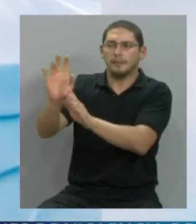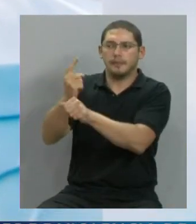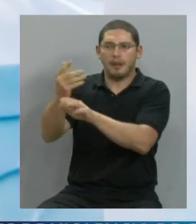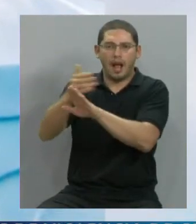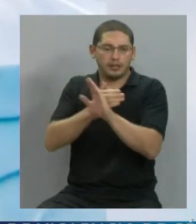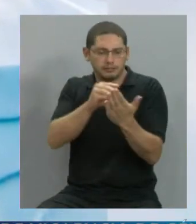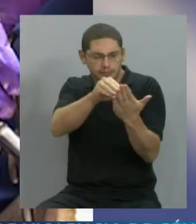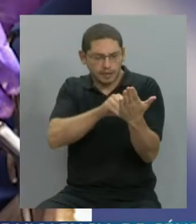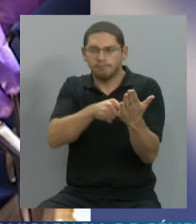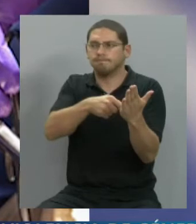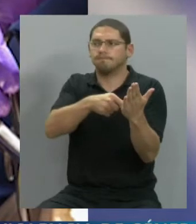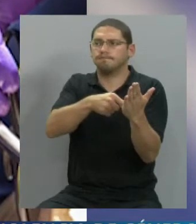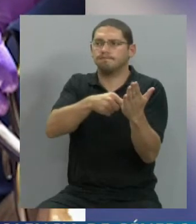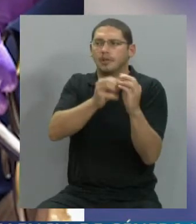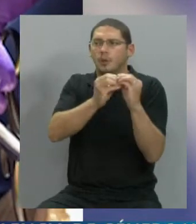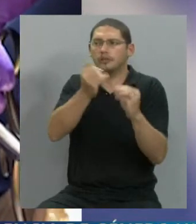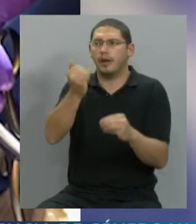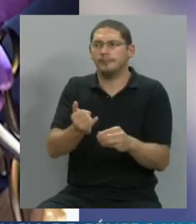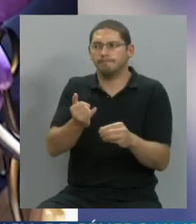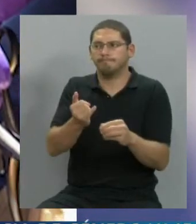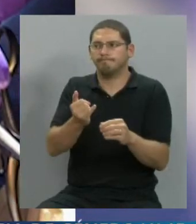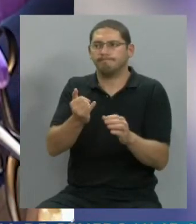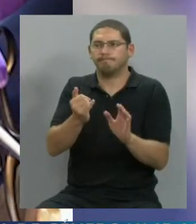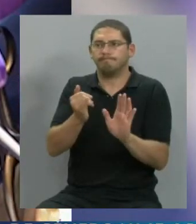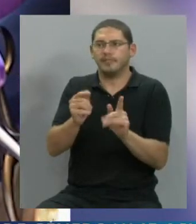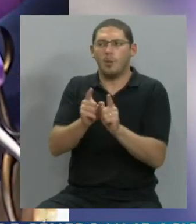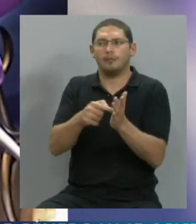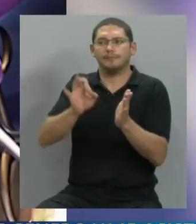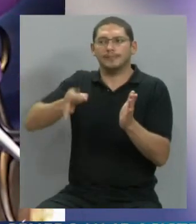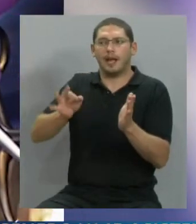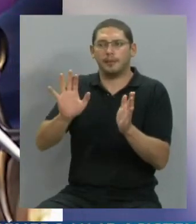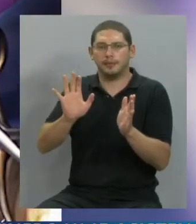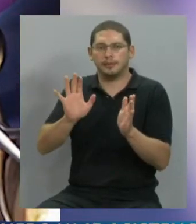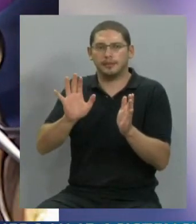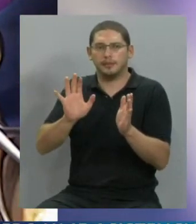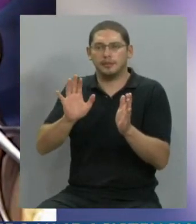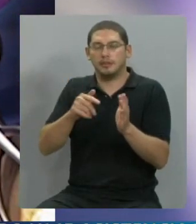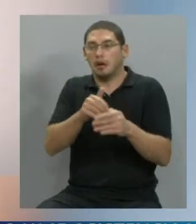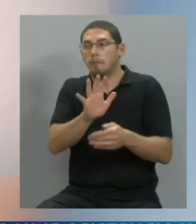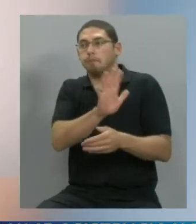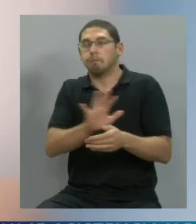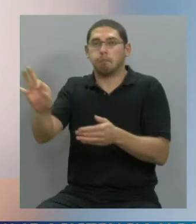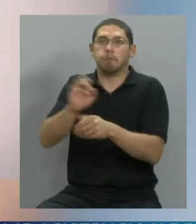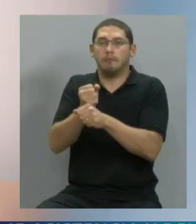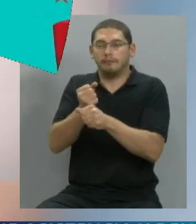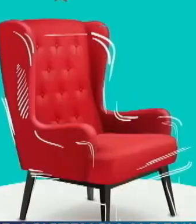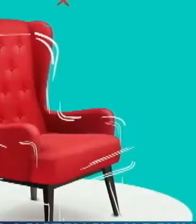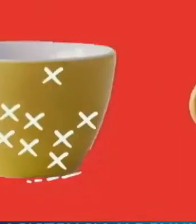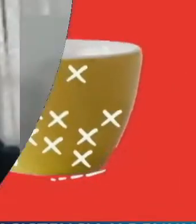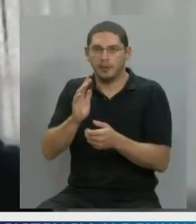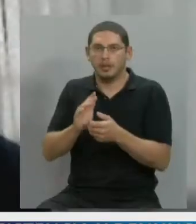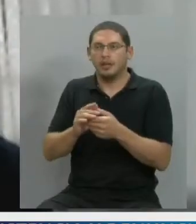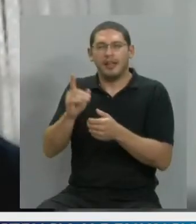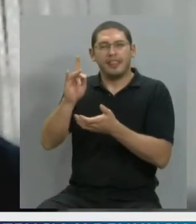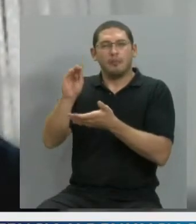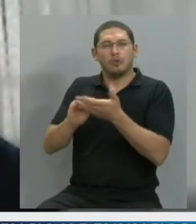están en un proceso, han sido procesados por mala praxis. Ustedes ahí en Mendoza han tenido el caso de un diputado,